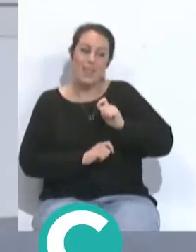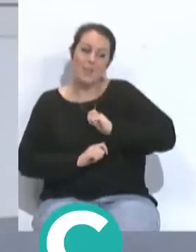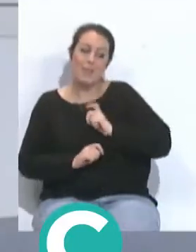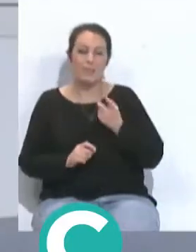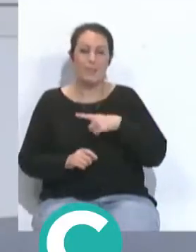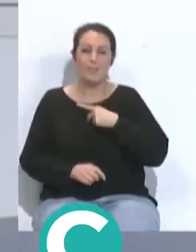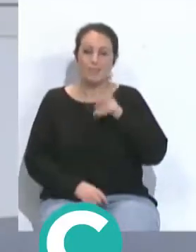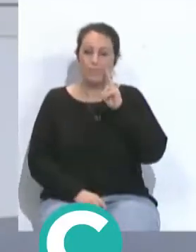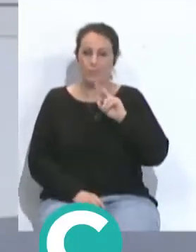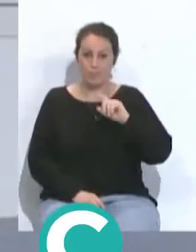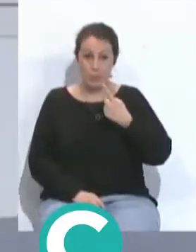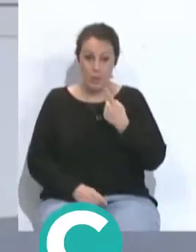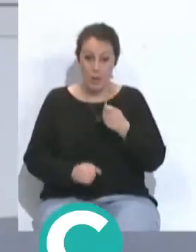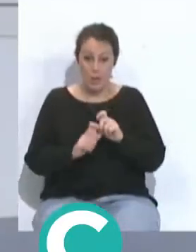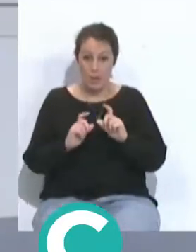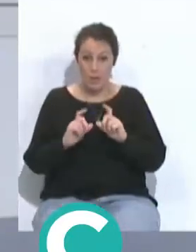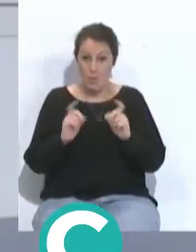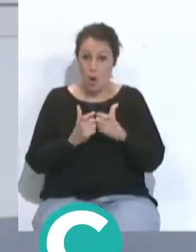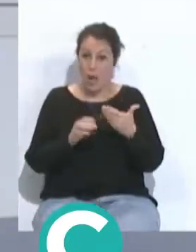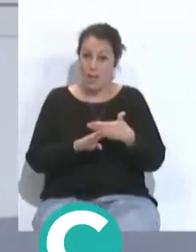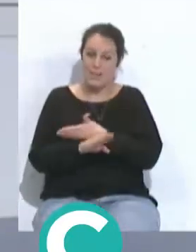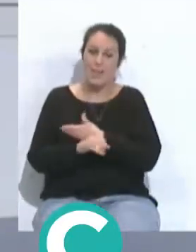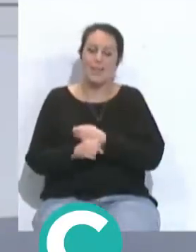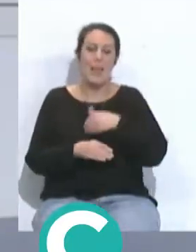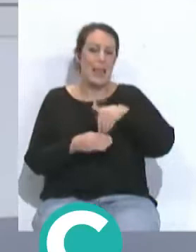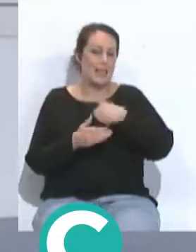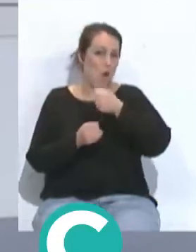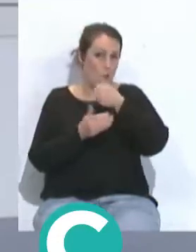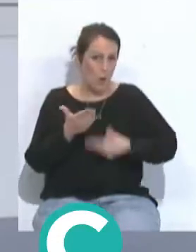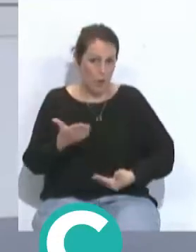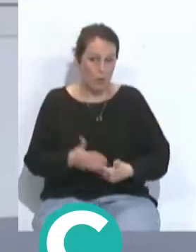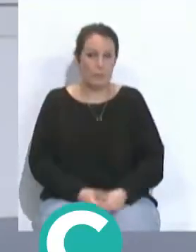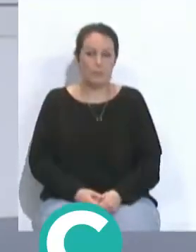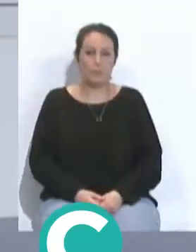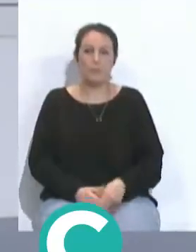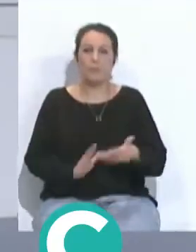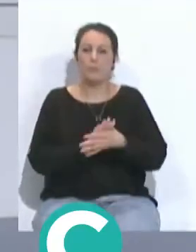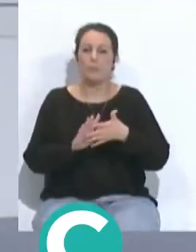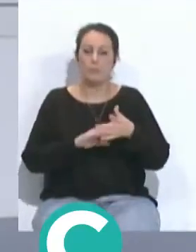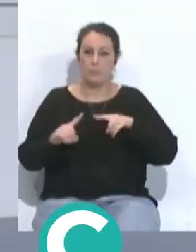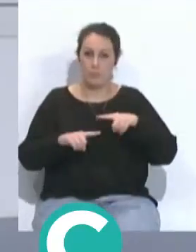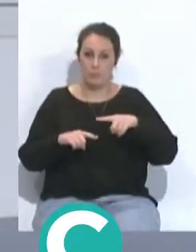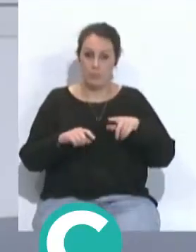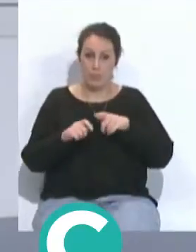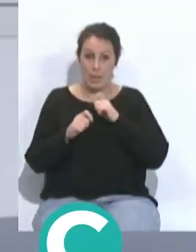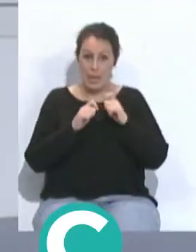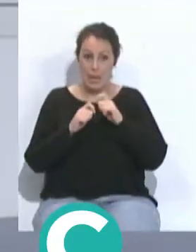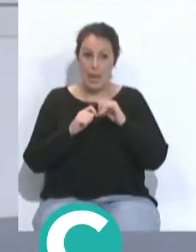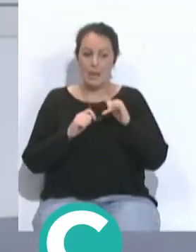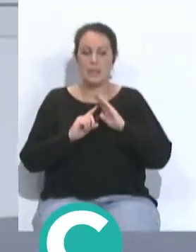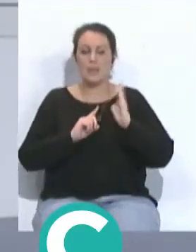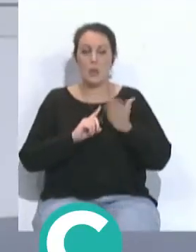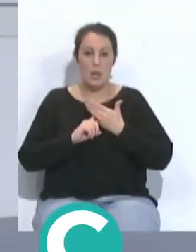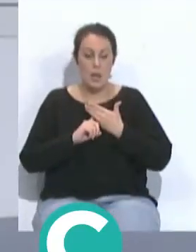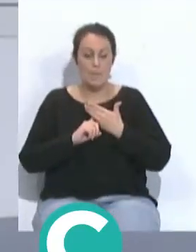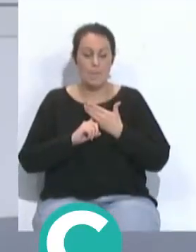vamos a ver primero antes que la alineación la lista de convocados hablaba Sergio en la rueda de prensa que tenía las lesiones